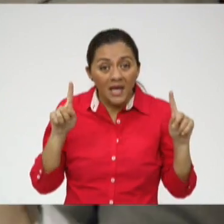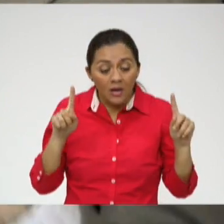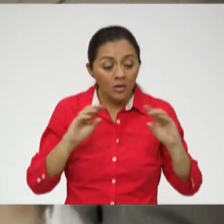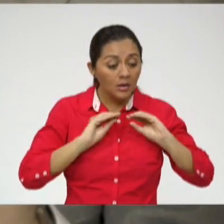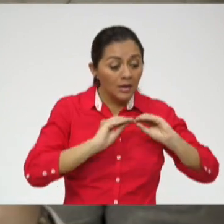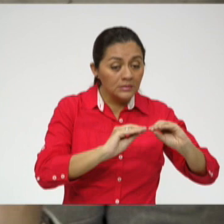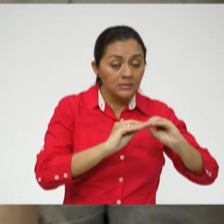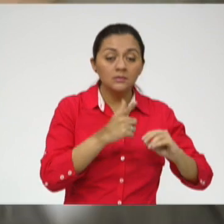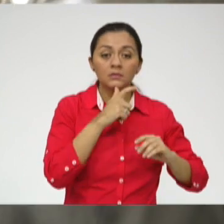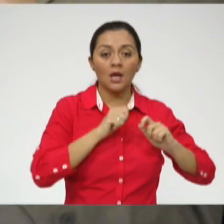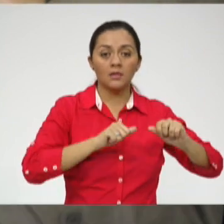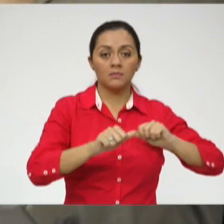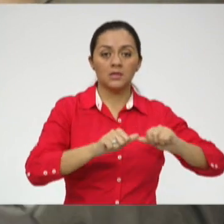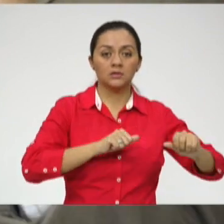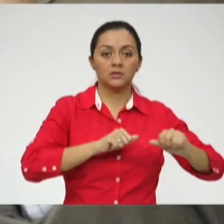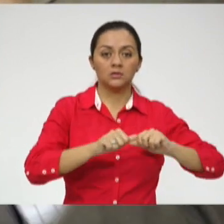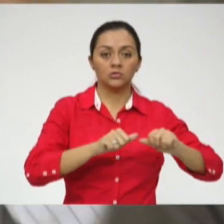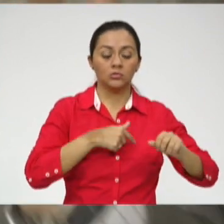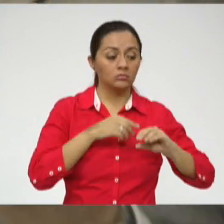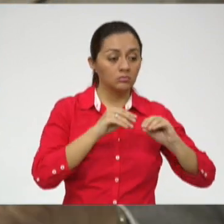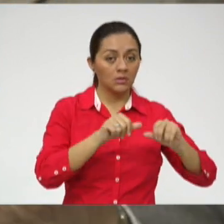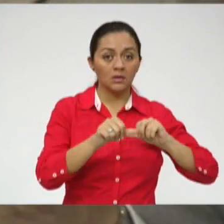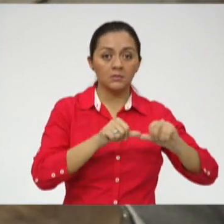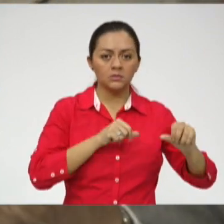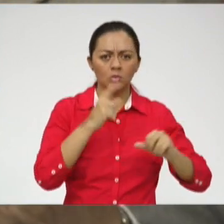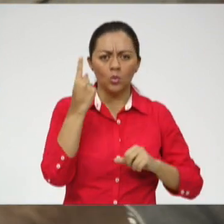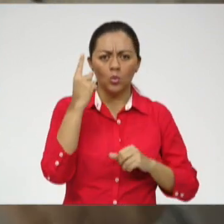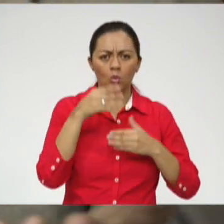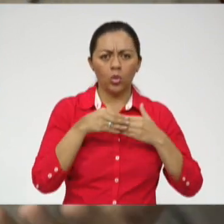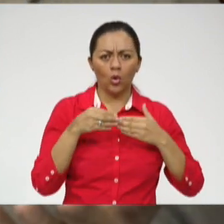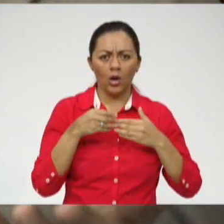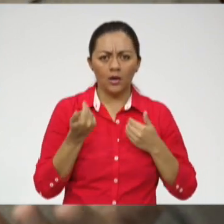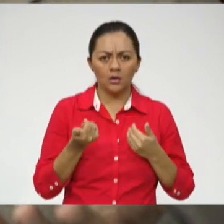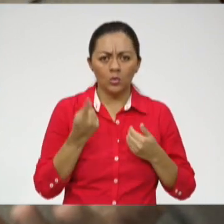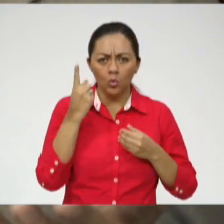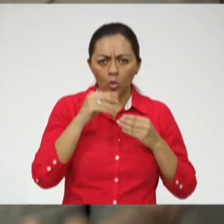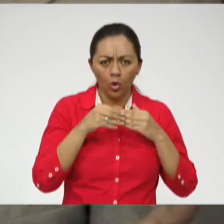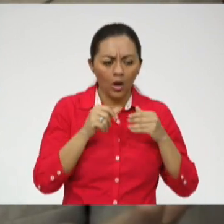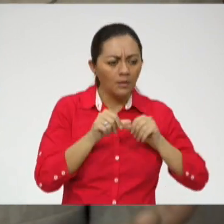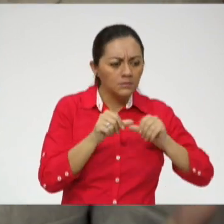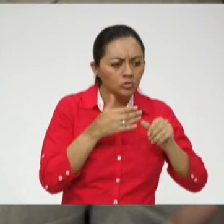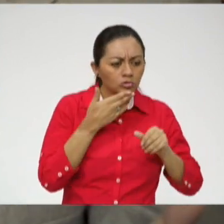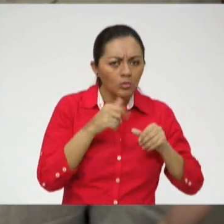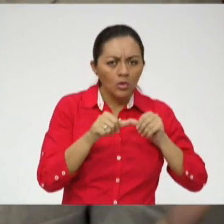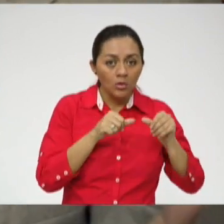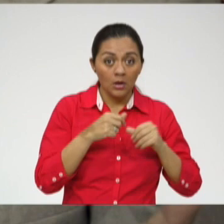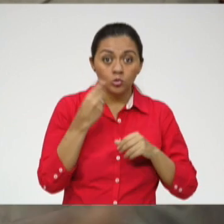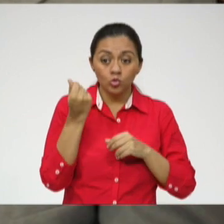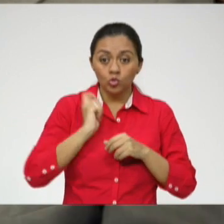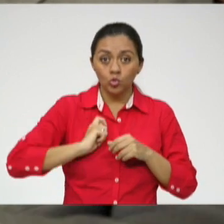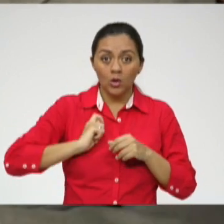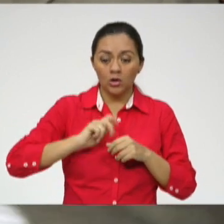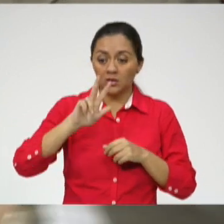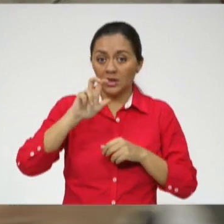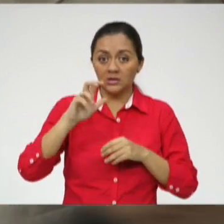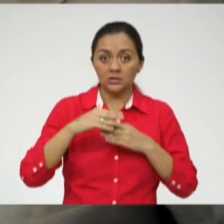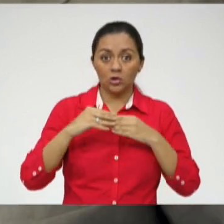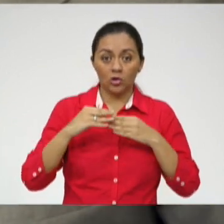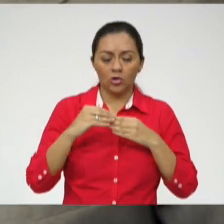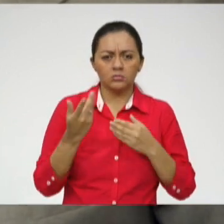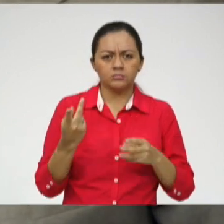a administrar un dólar, mucho menos un sueldo de 300. Nadie le enseñó. Y se